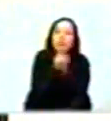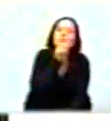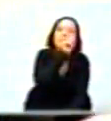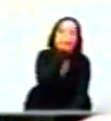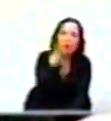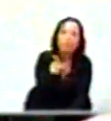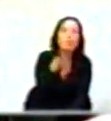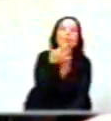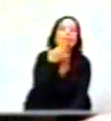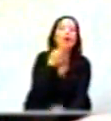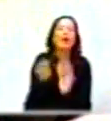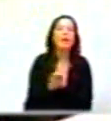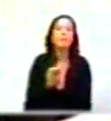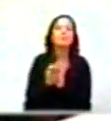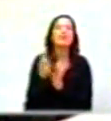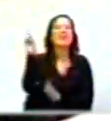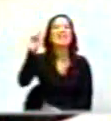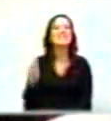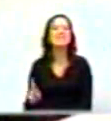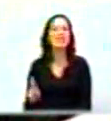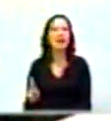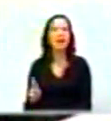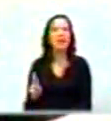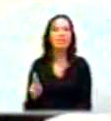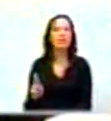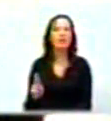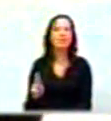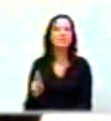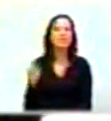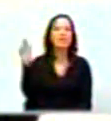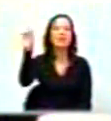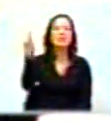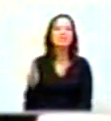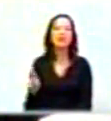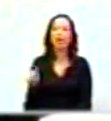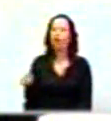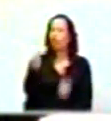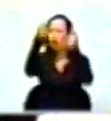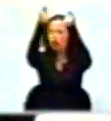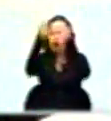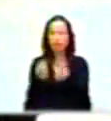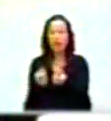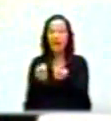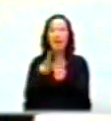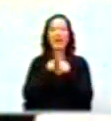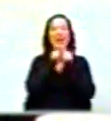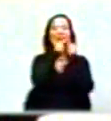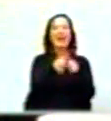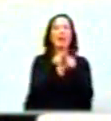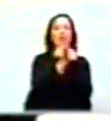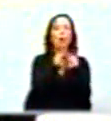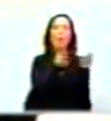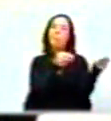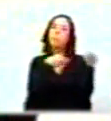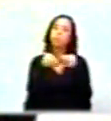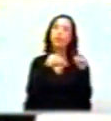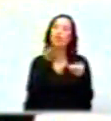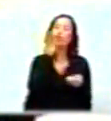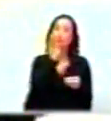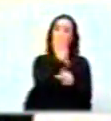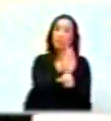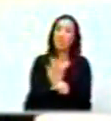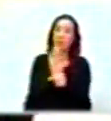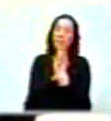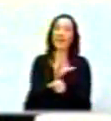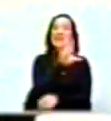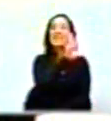por ejemplo, del departamento de Rizaralda, donde de un total de los créditos blandos que se le entregó al departamento,